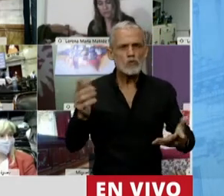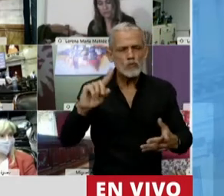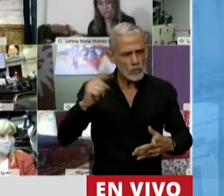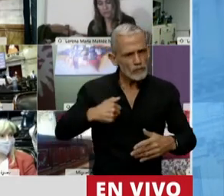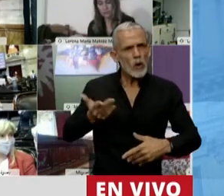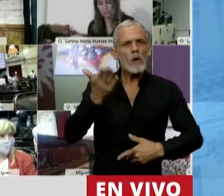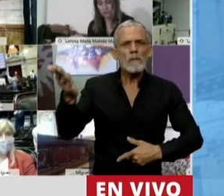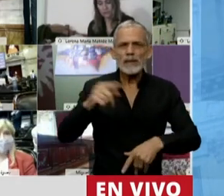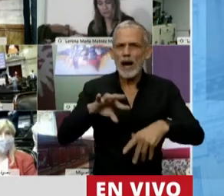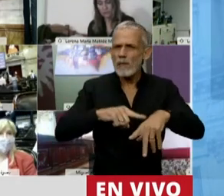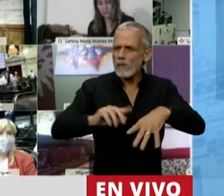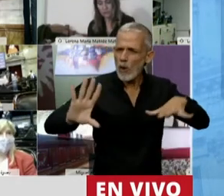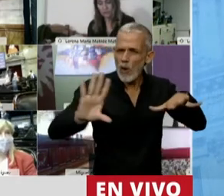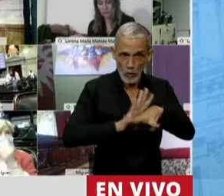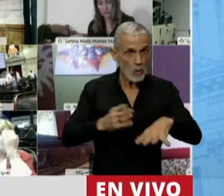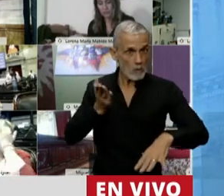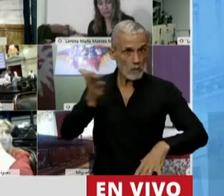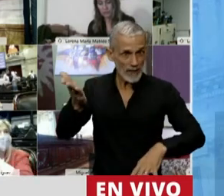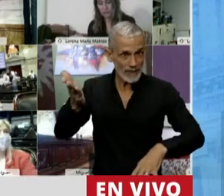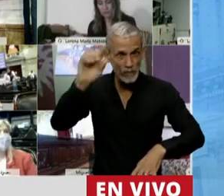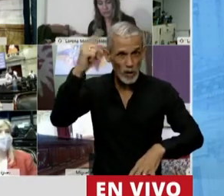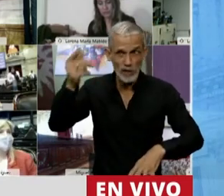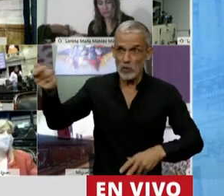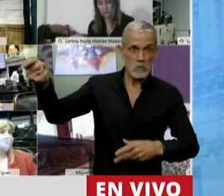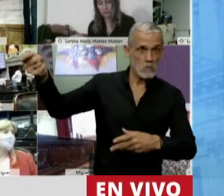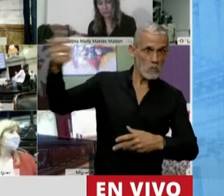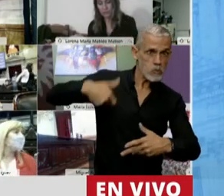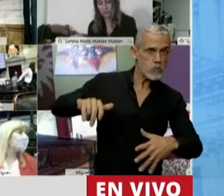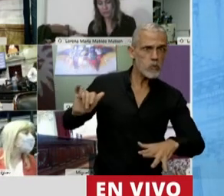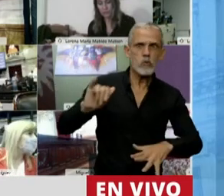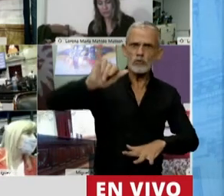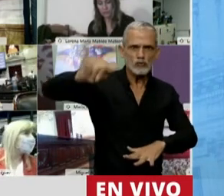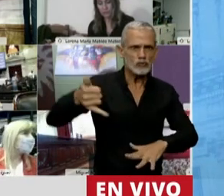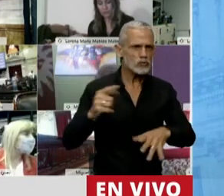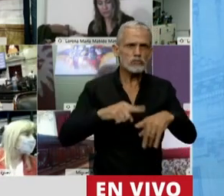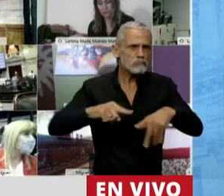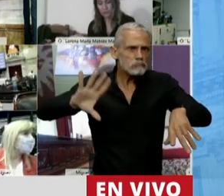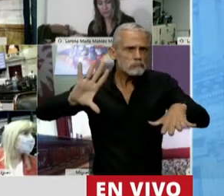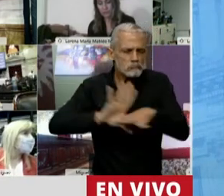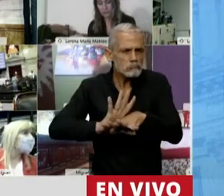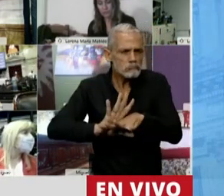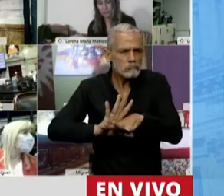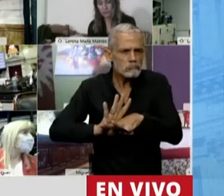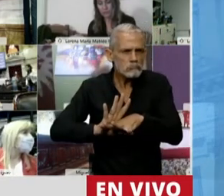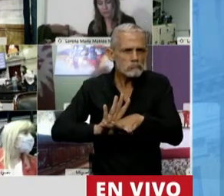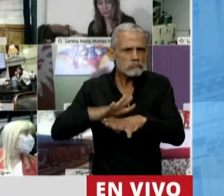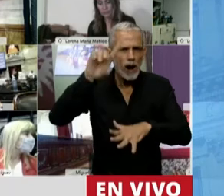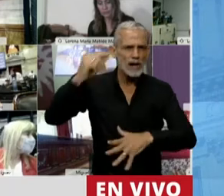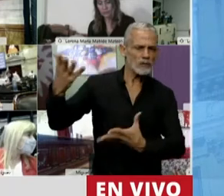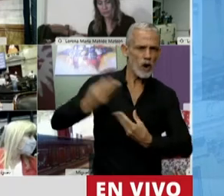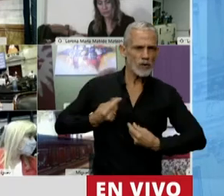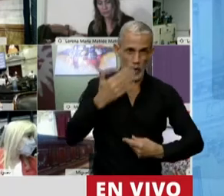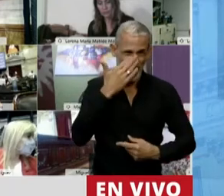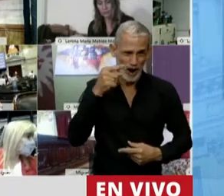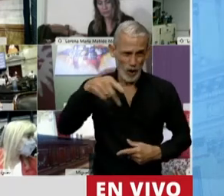pedida en el momento conveniente, Presidente, y fue enviada en el tiempo correcto hacia